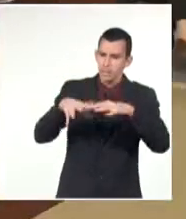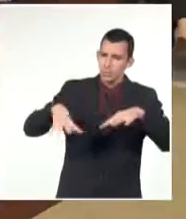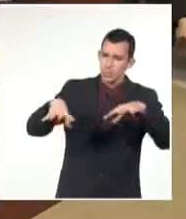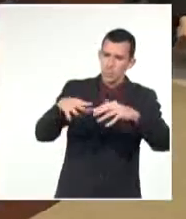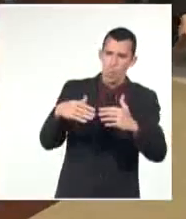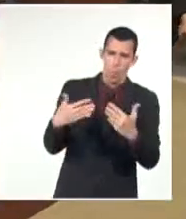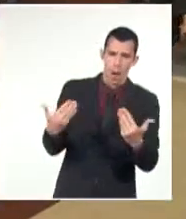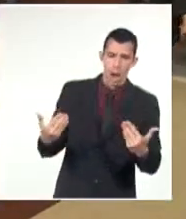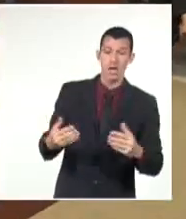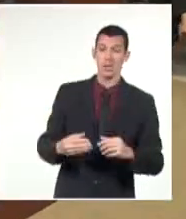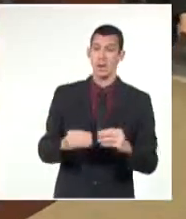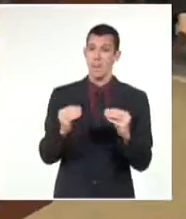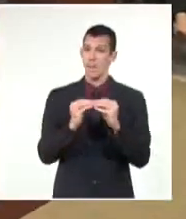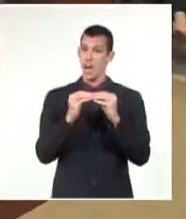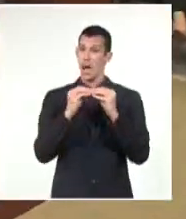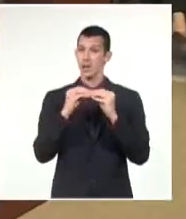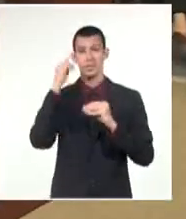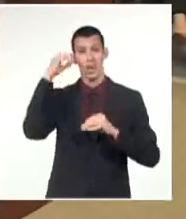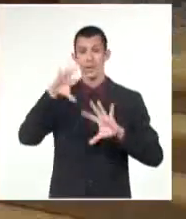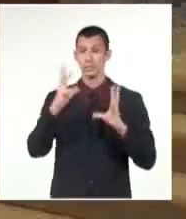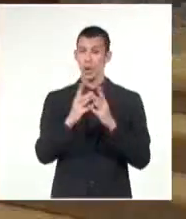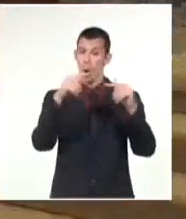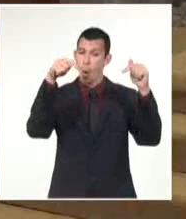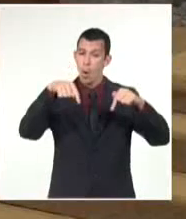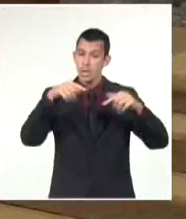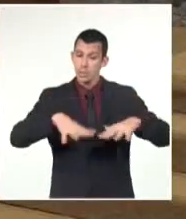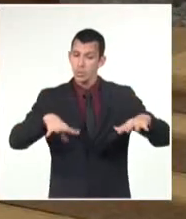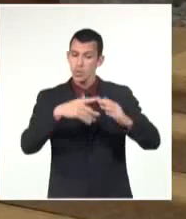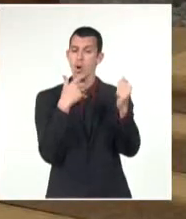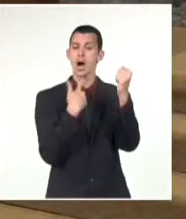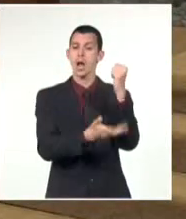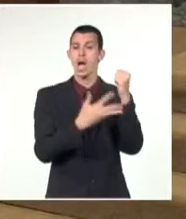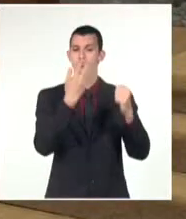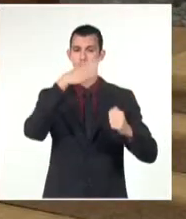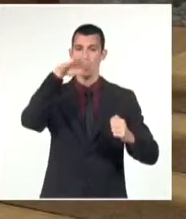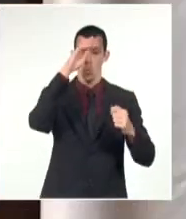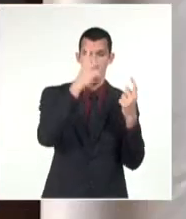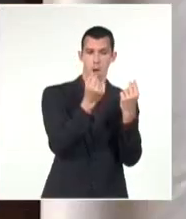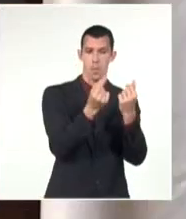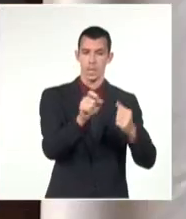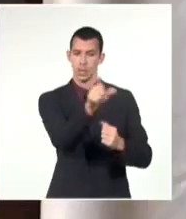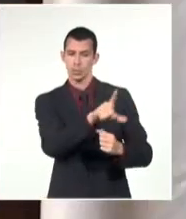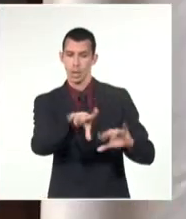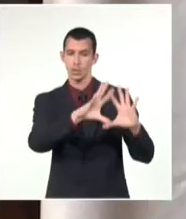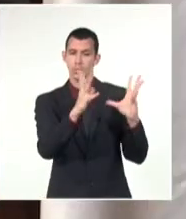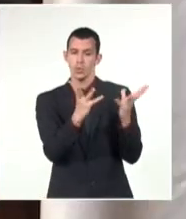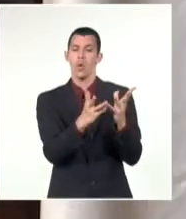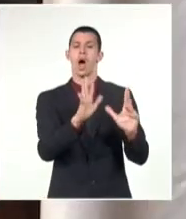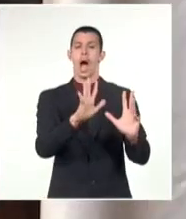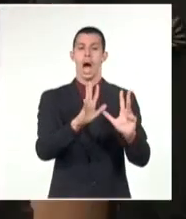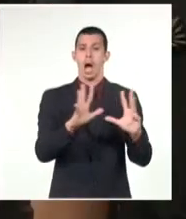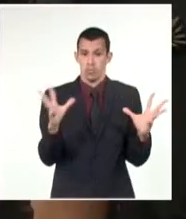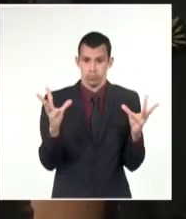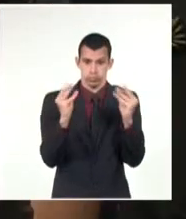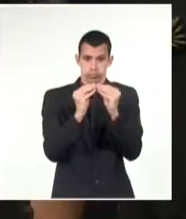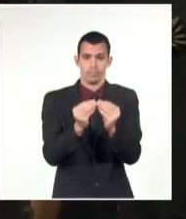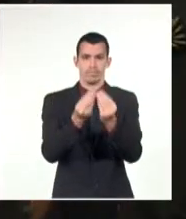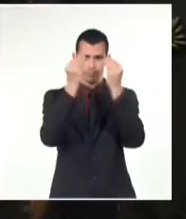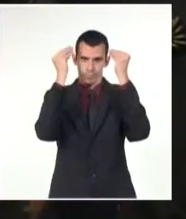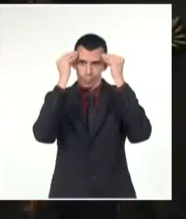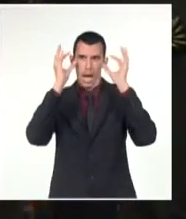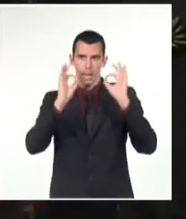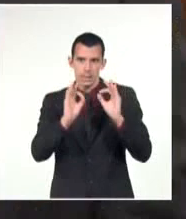cubanos. Con un programa novedoso, el estudio de posgrado permitirá también sostener alianzas entre la universidad y los